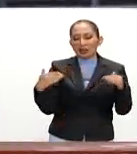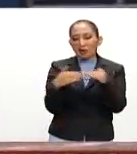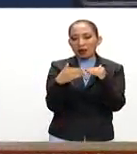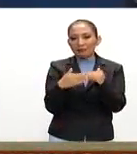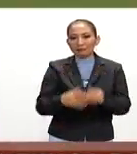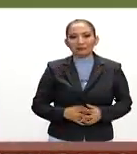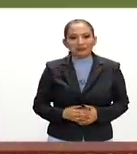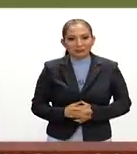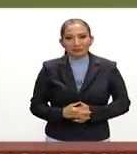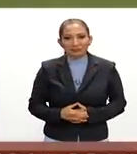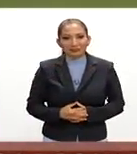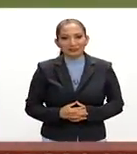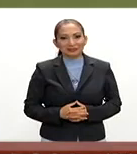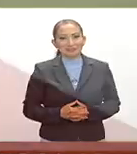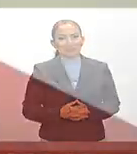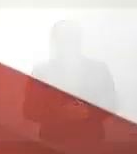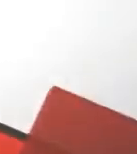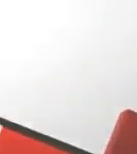la serie